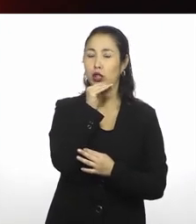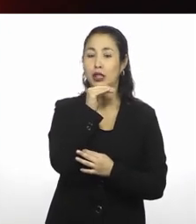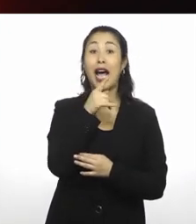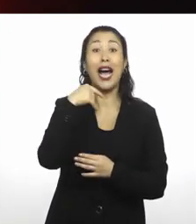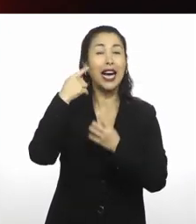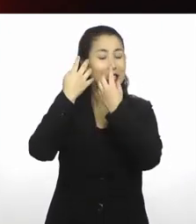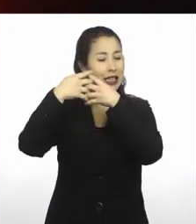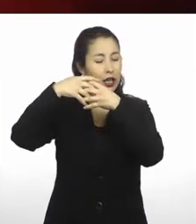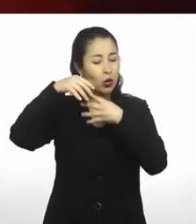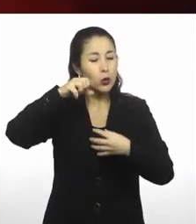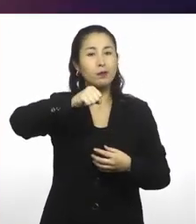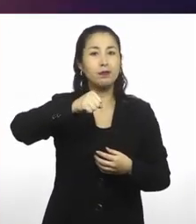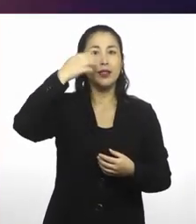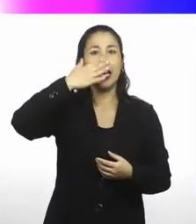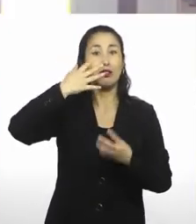como negro.